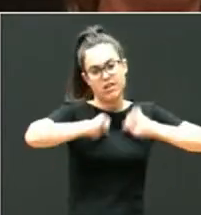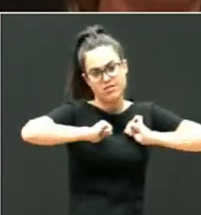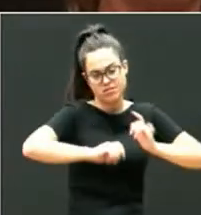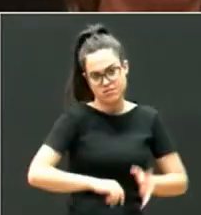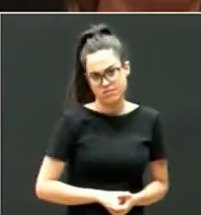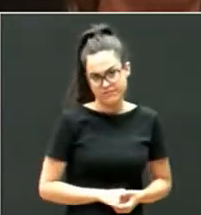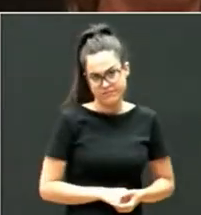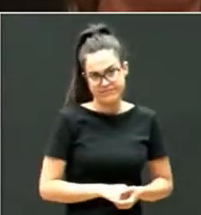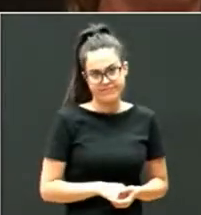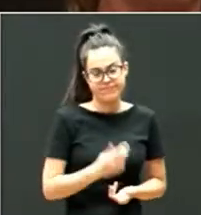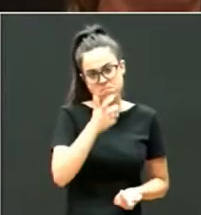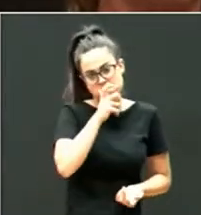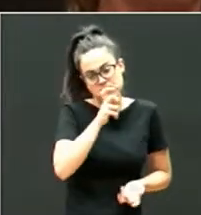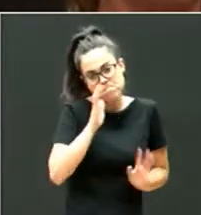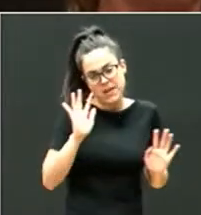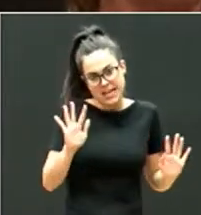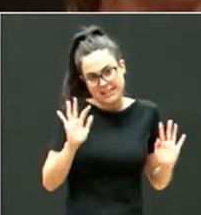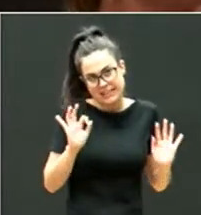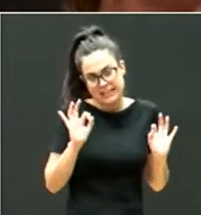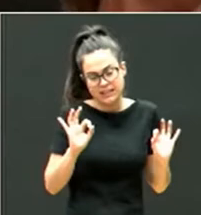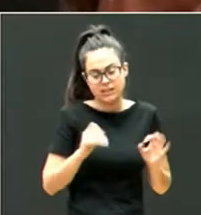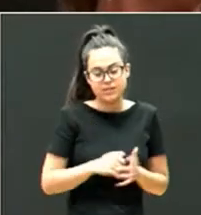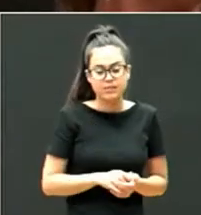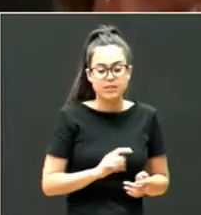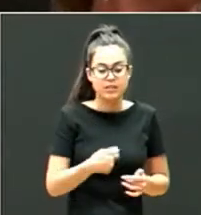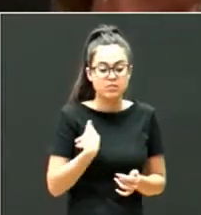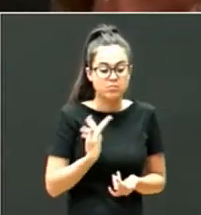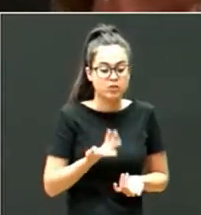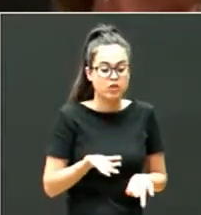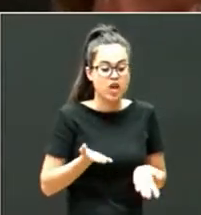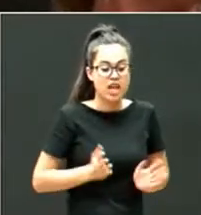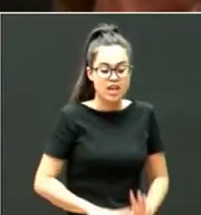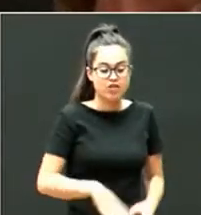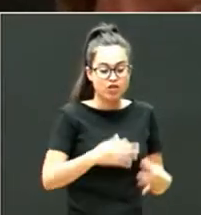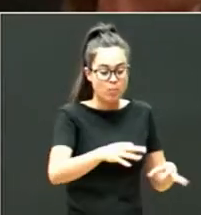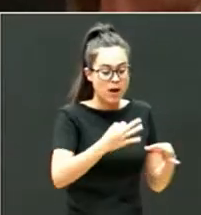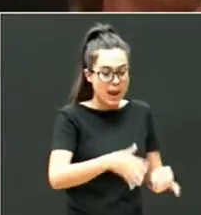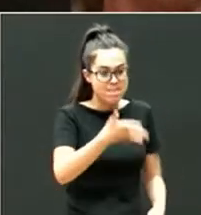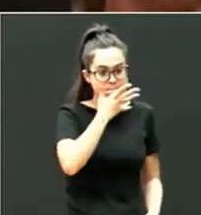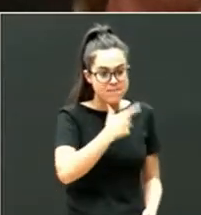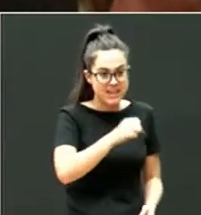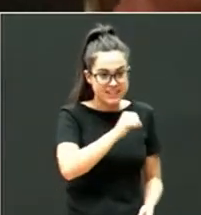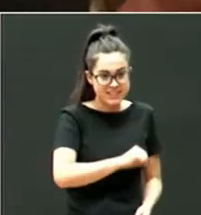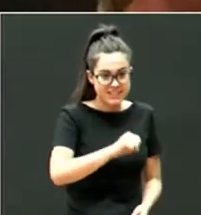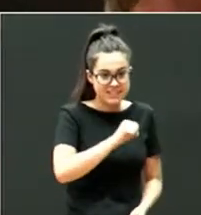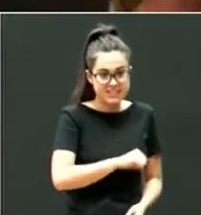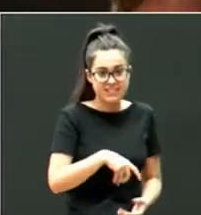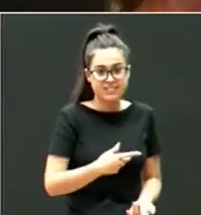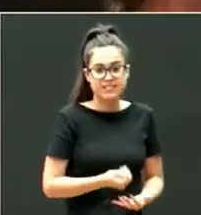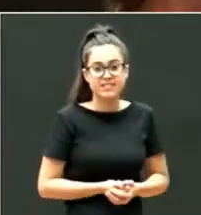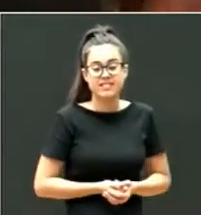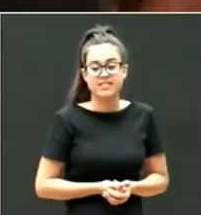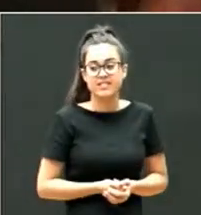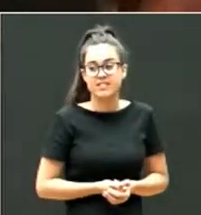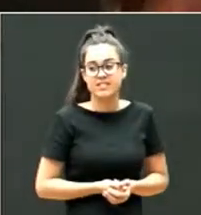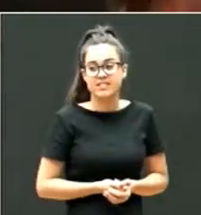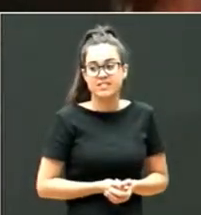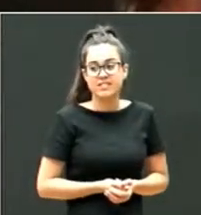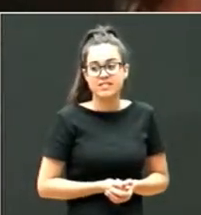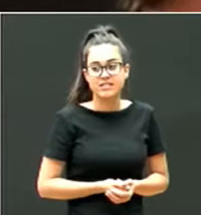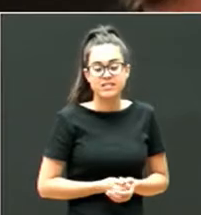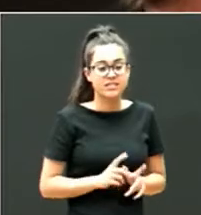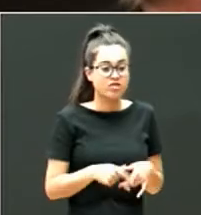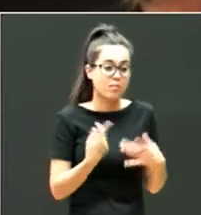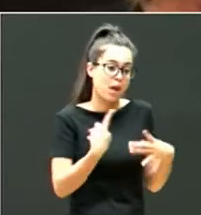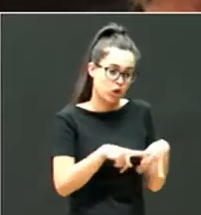Entonces, son críos normales, sin ninguna duda, los míos preciosos, no es que para tampoco ninguna duda, tienen sus cosillas,